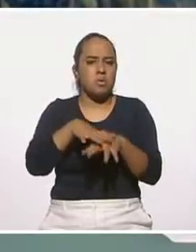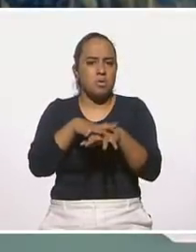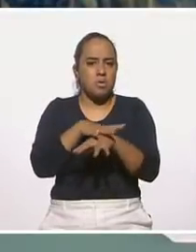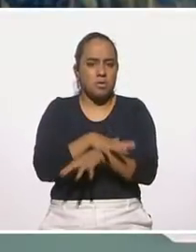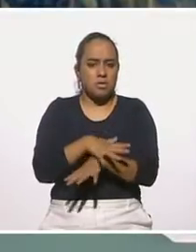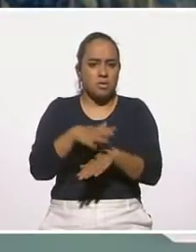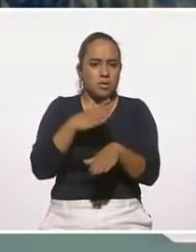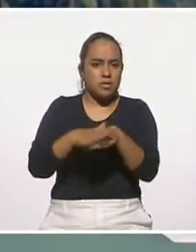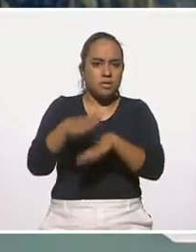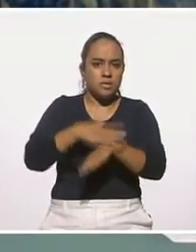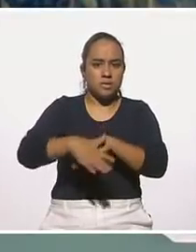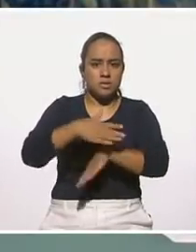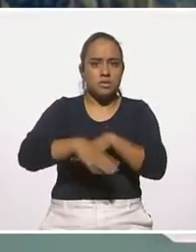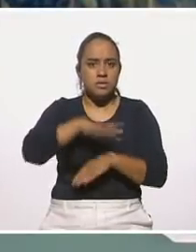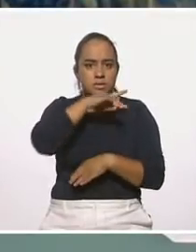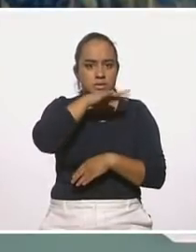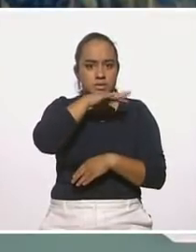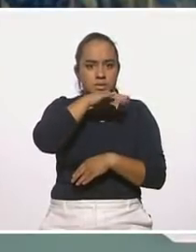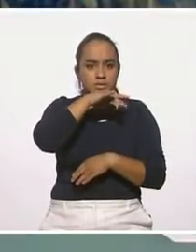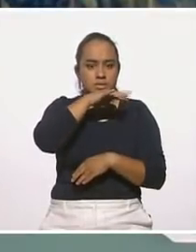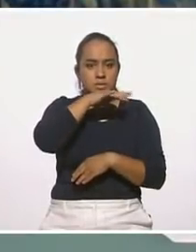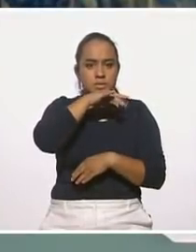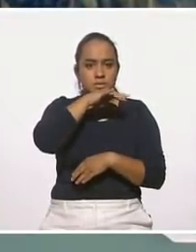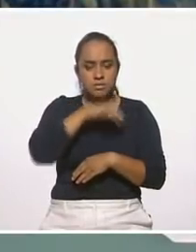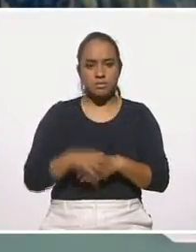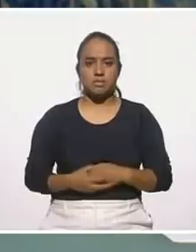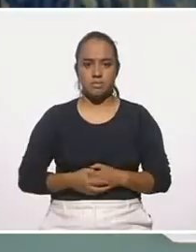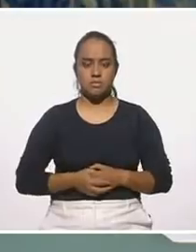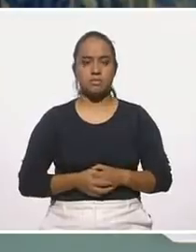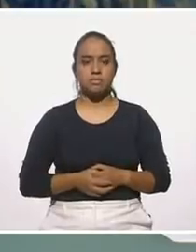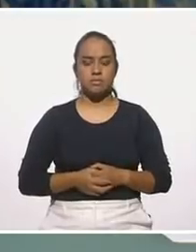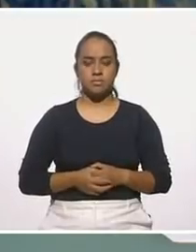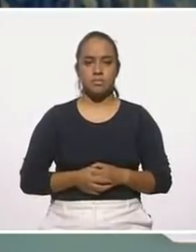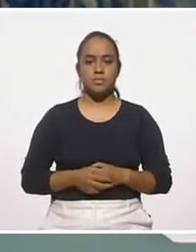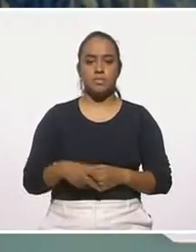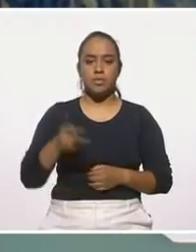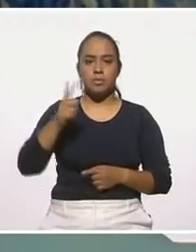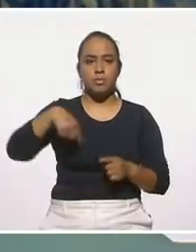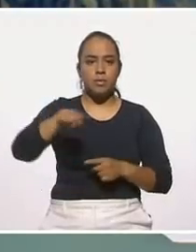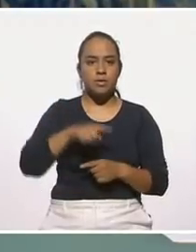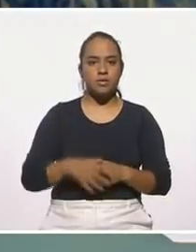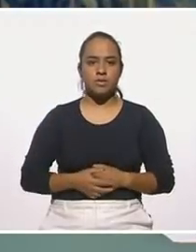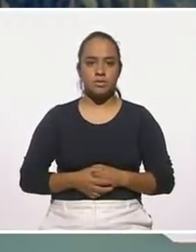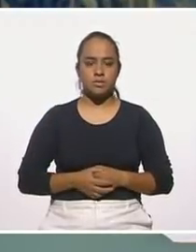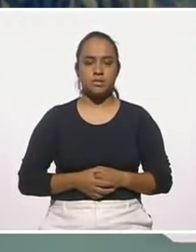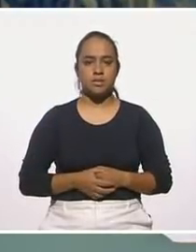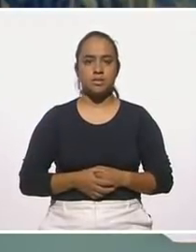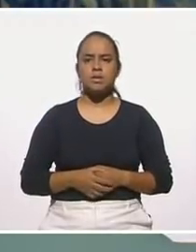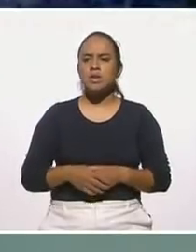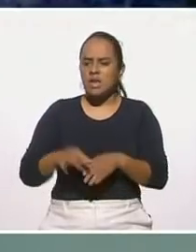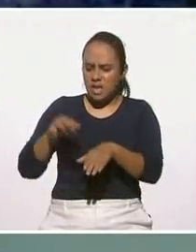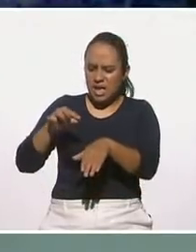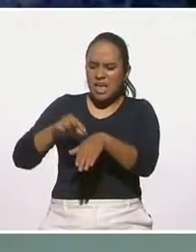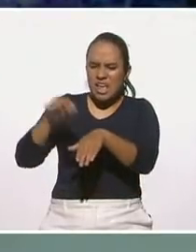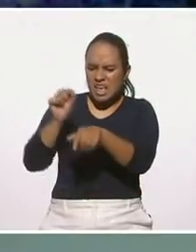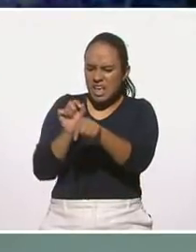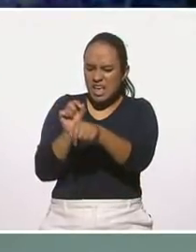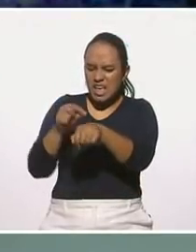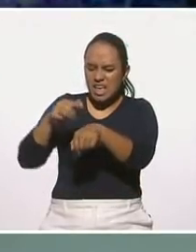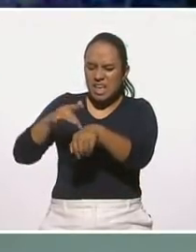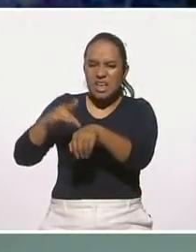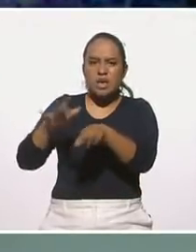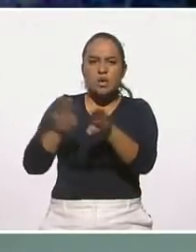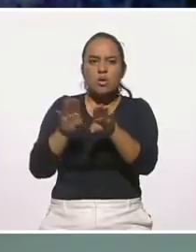nopal, hasta la basura se aprovecha, pero la mayoría de nosotros no. Pero las espinas, por ejemplo, ¿cómo las podríamos utilizar? Pues las